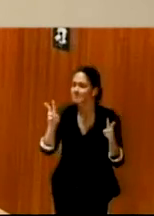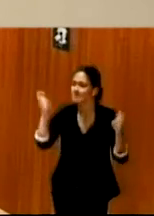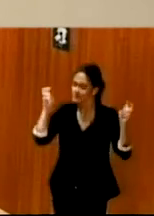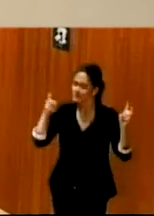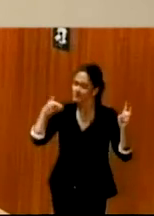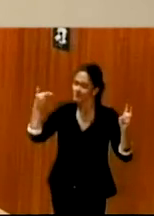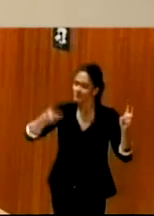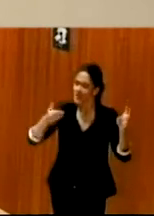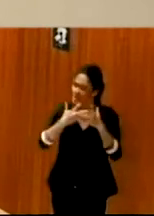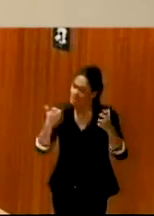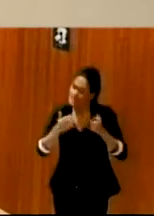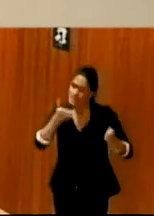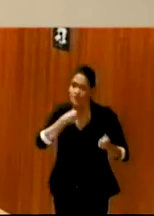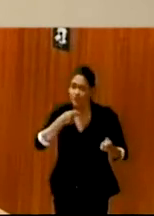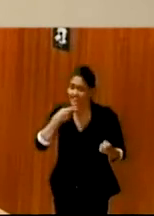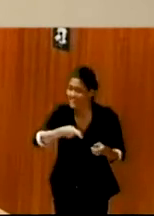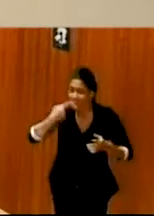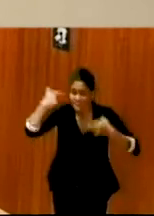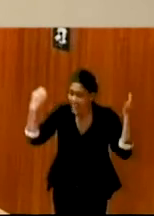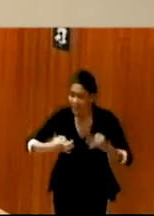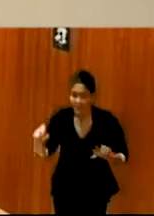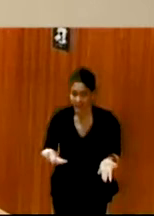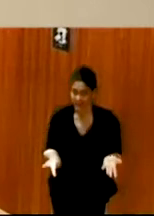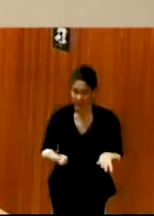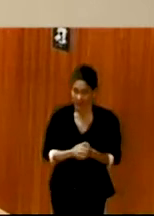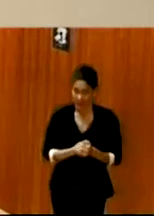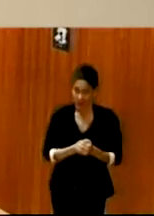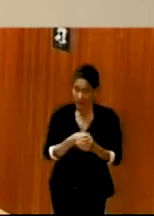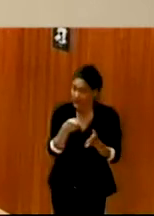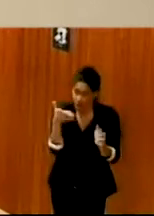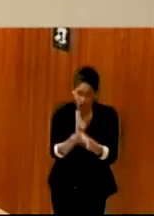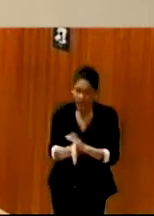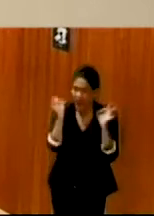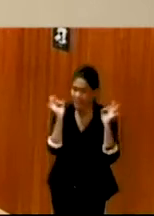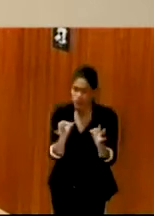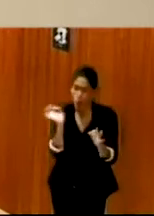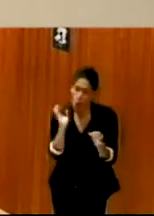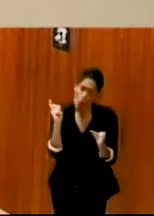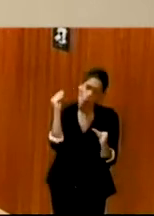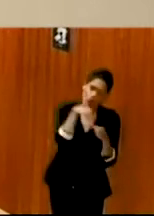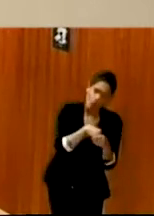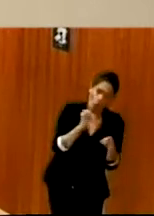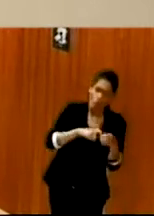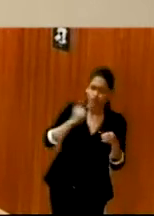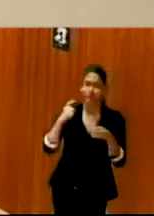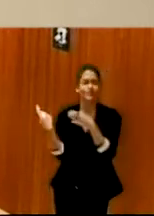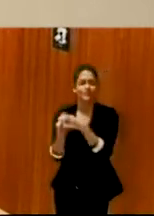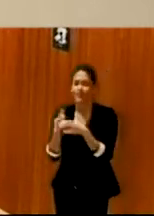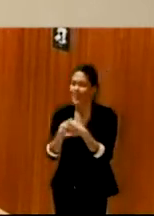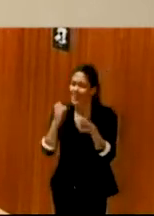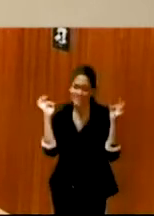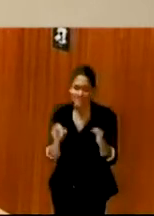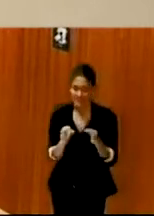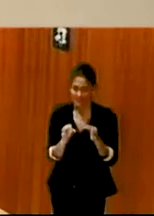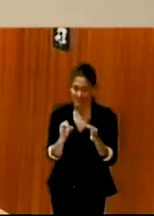de algo, pero es real. O sea, es tan radical como eso. O al menos deberíamos de sentirlo tan radical